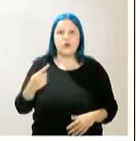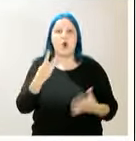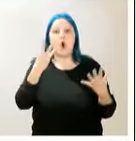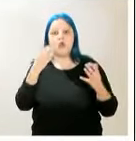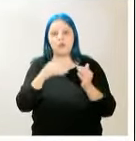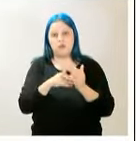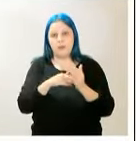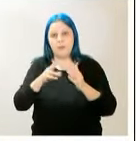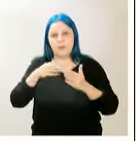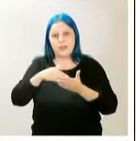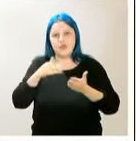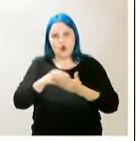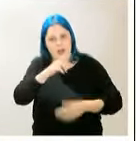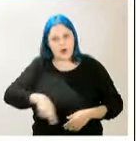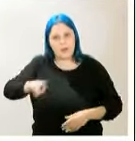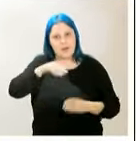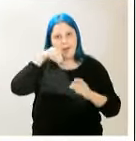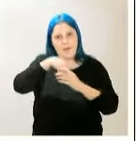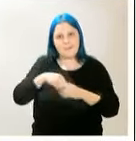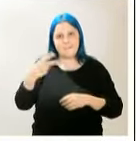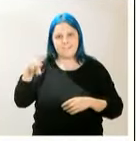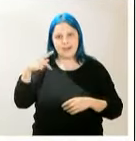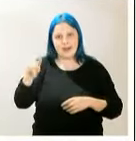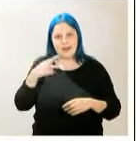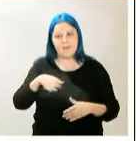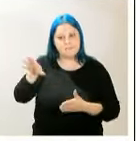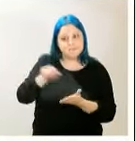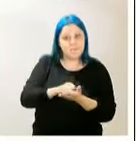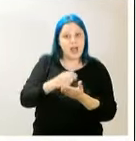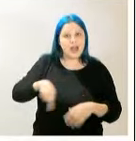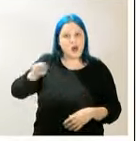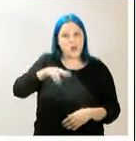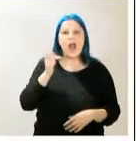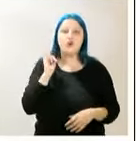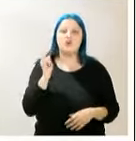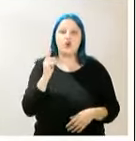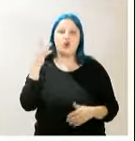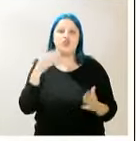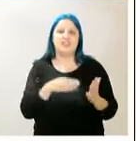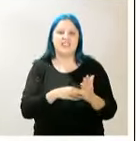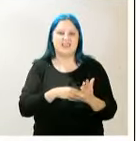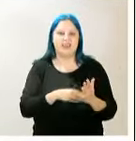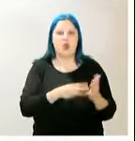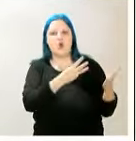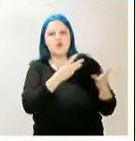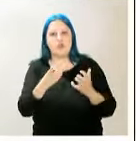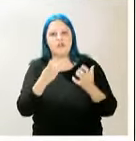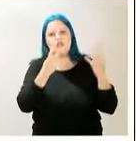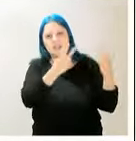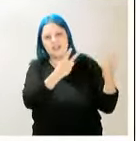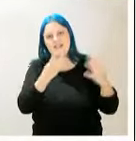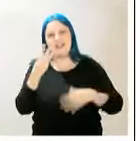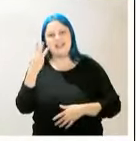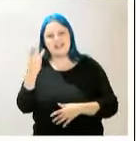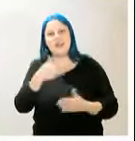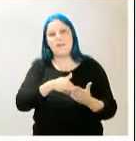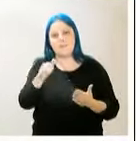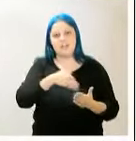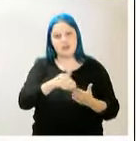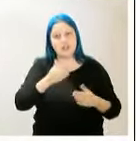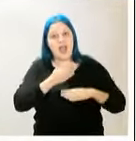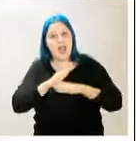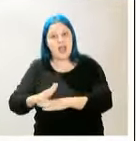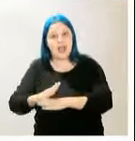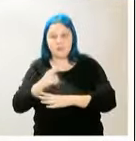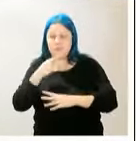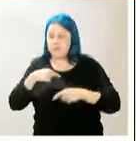venta de banquia, de los que solo se han recuperado hasta ahora 3.873 millones. El resto lo